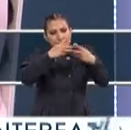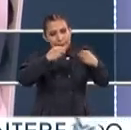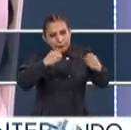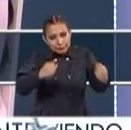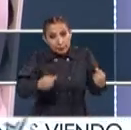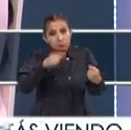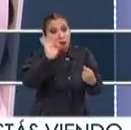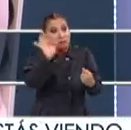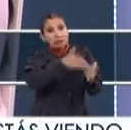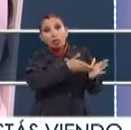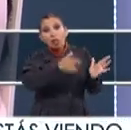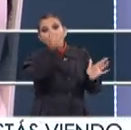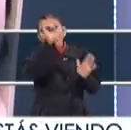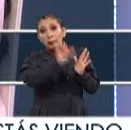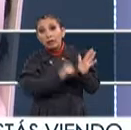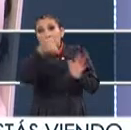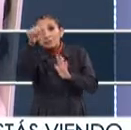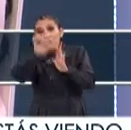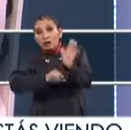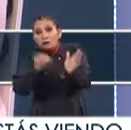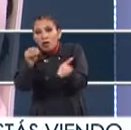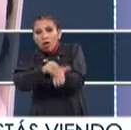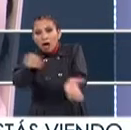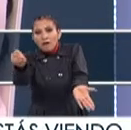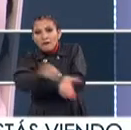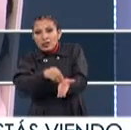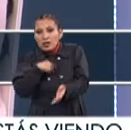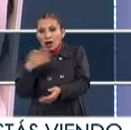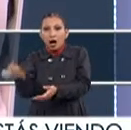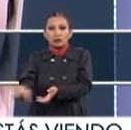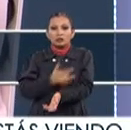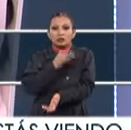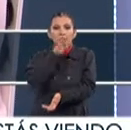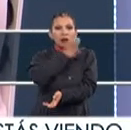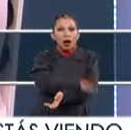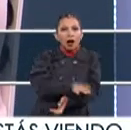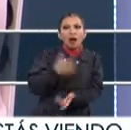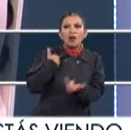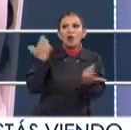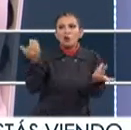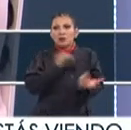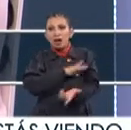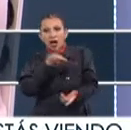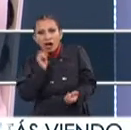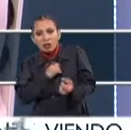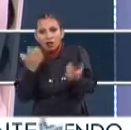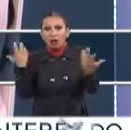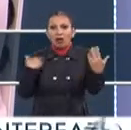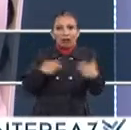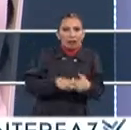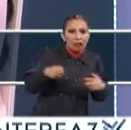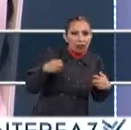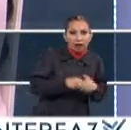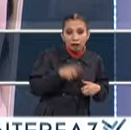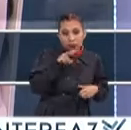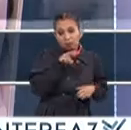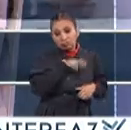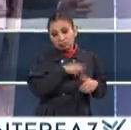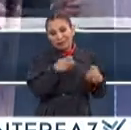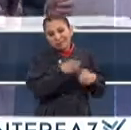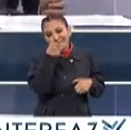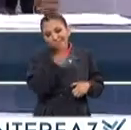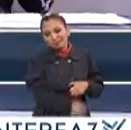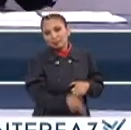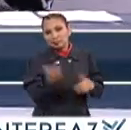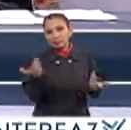Pero si después de un mes y hasta los seis meses yo sigo padeciendo síntomas Pues es probable que esté viviendo ya un estrés postraumático